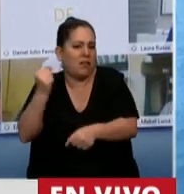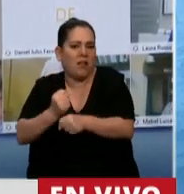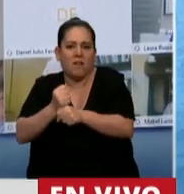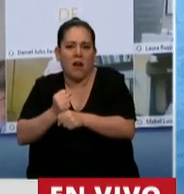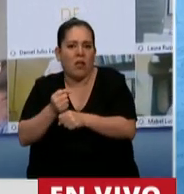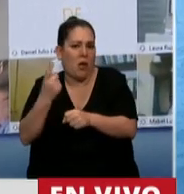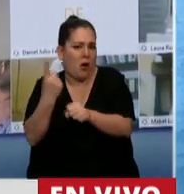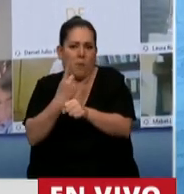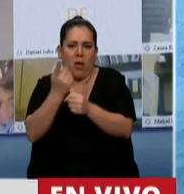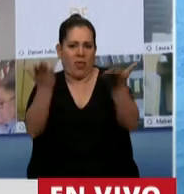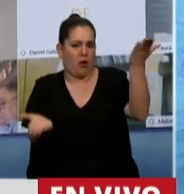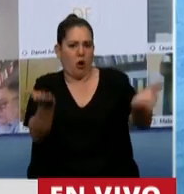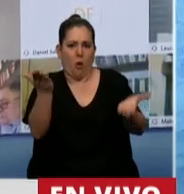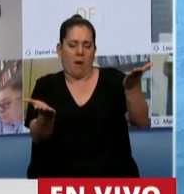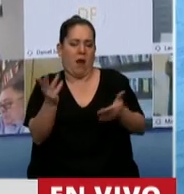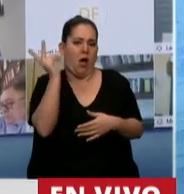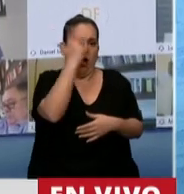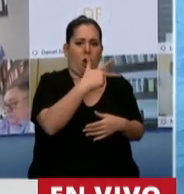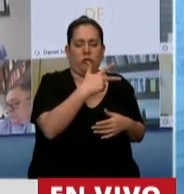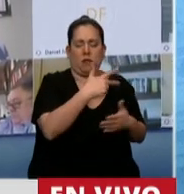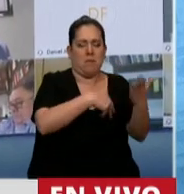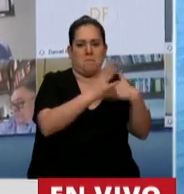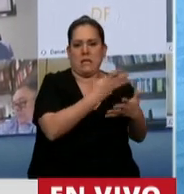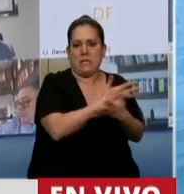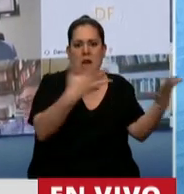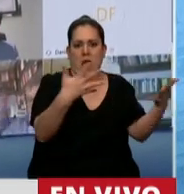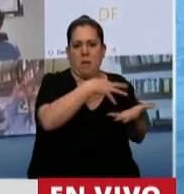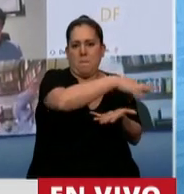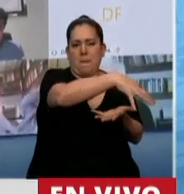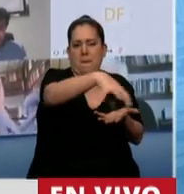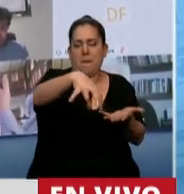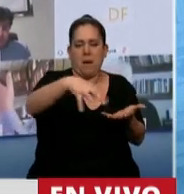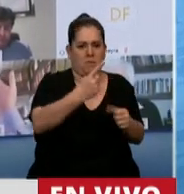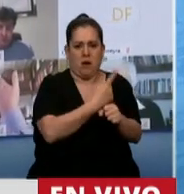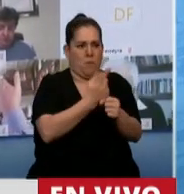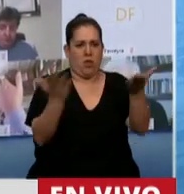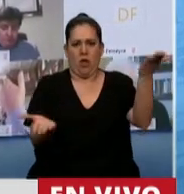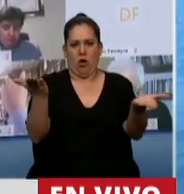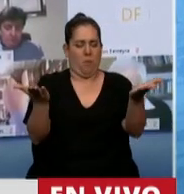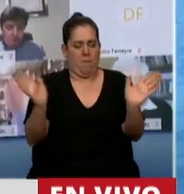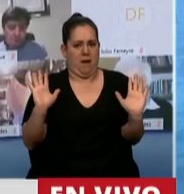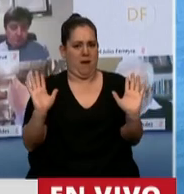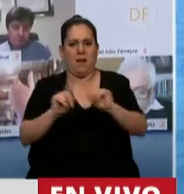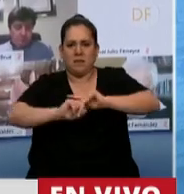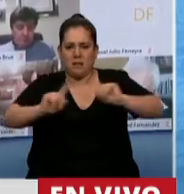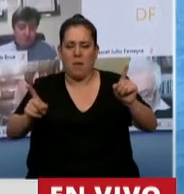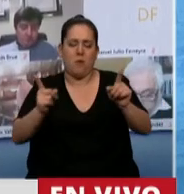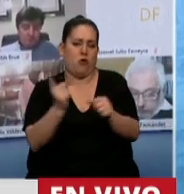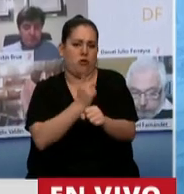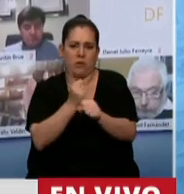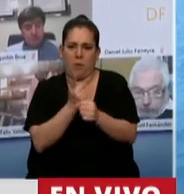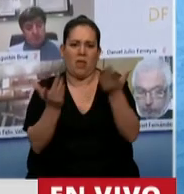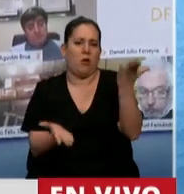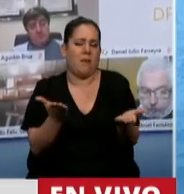estas multinacionales, estas grandes cadenas hoteleras, por ejemplo, con los compañeros del Bowen, cómo no podemos comparar a